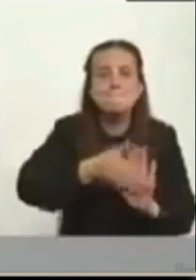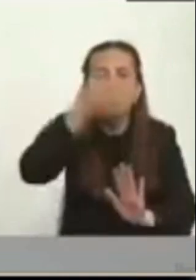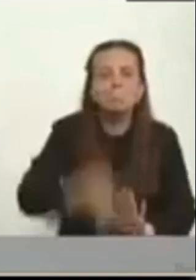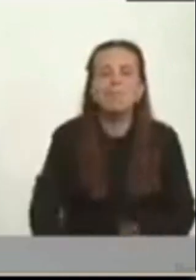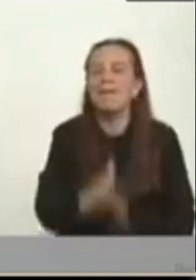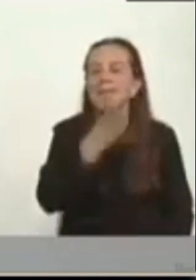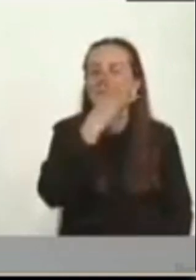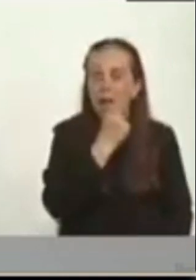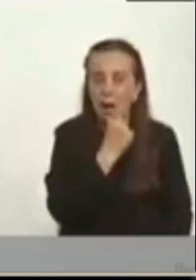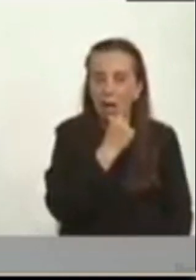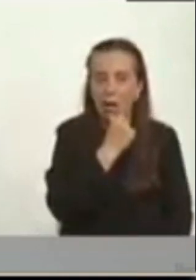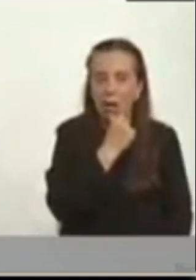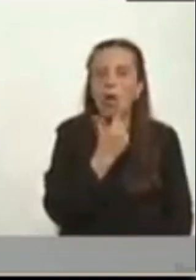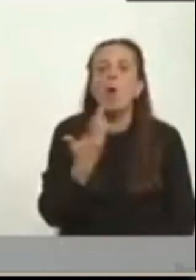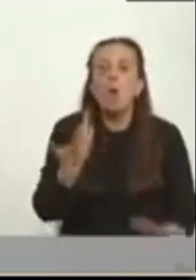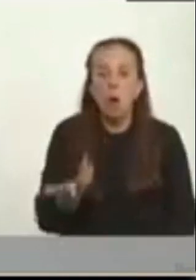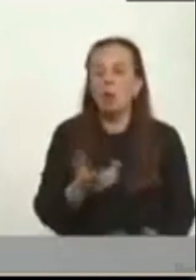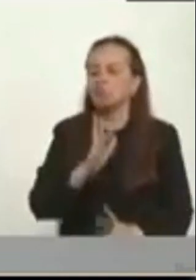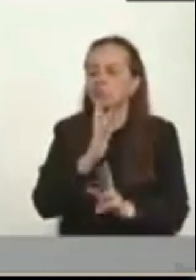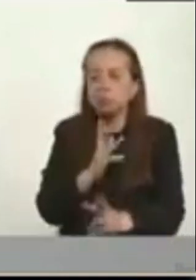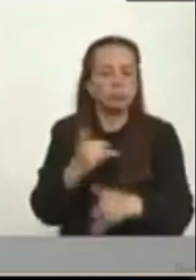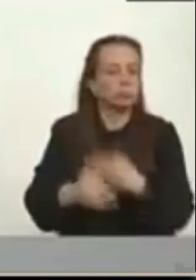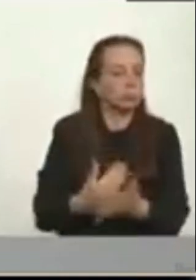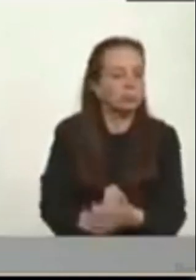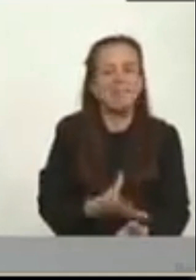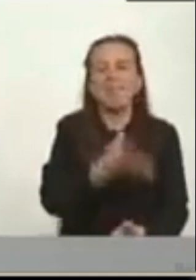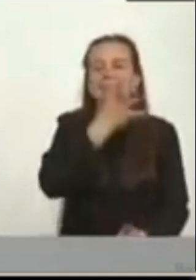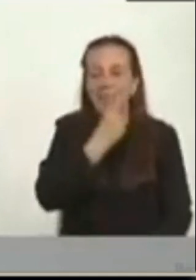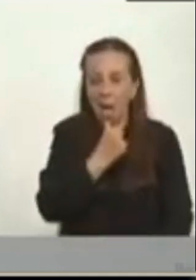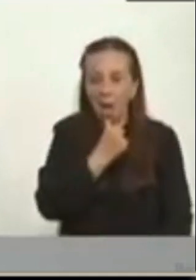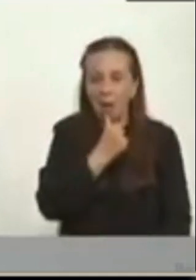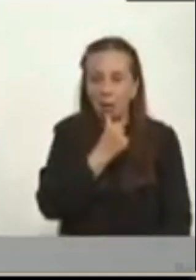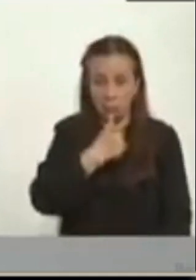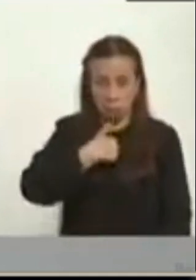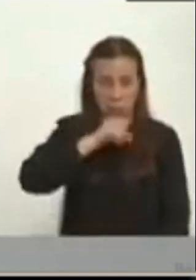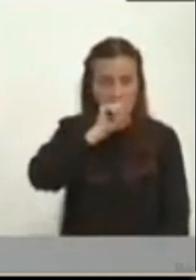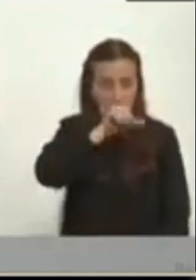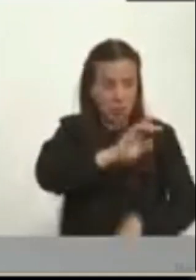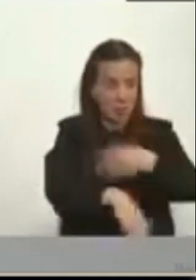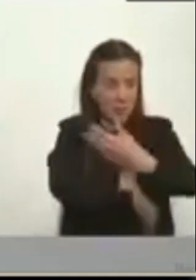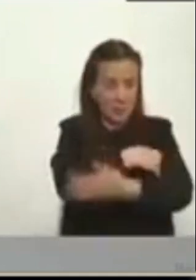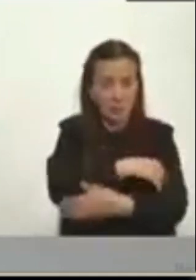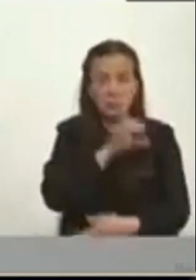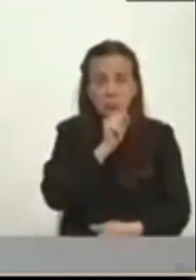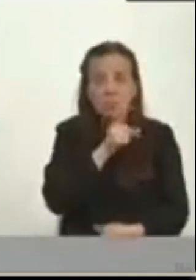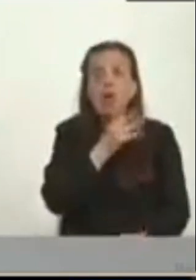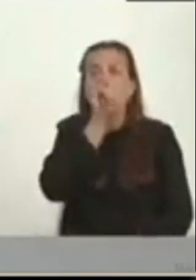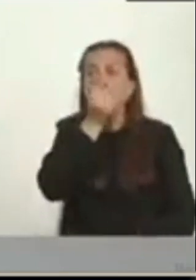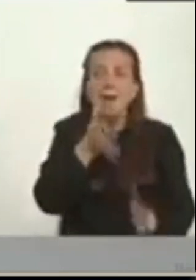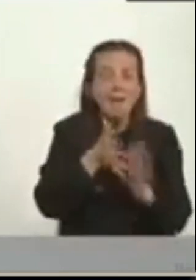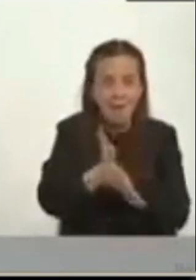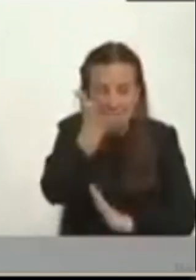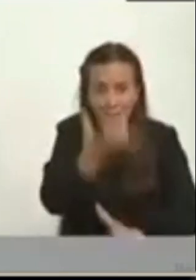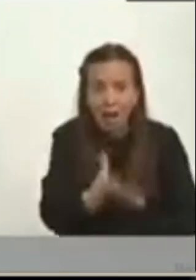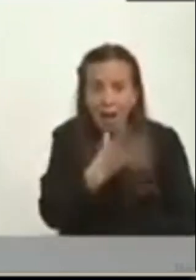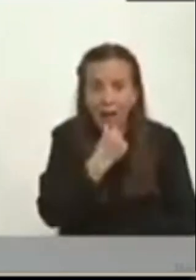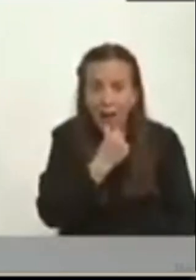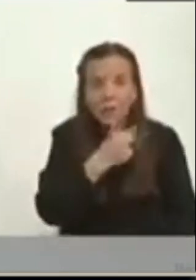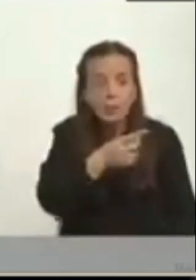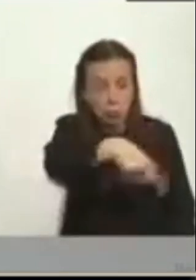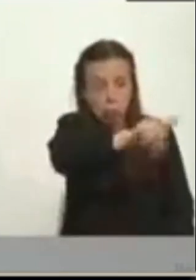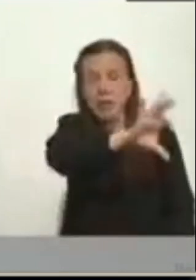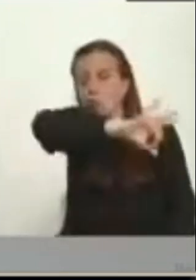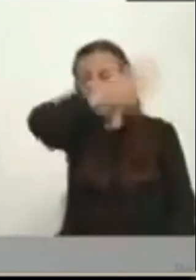No se tiene el resultado. Pregunto, ministro, si quieren ocultar que Flower Trompeta nunca